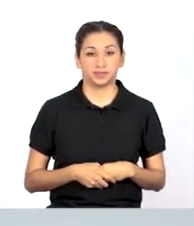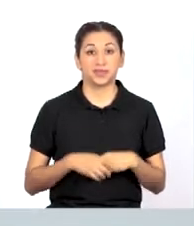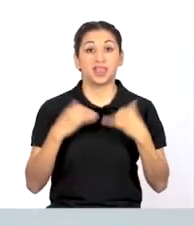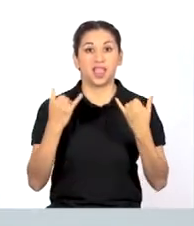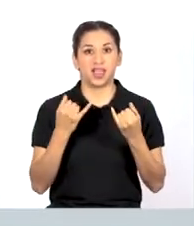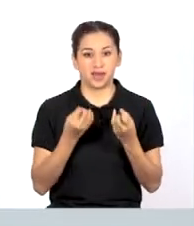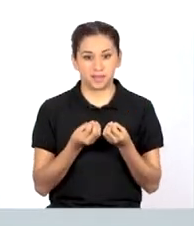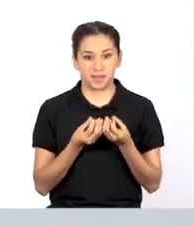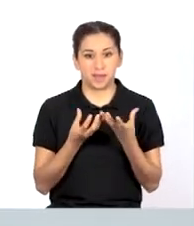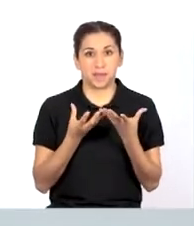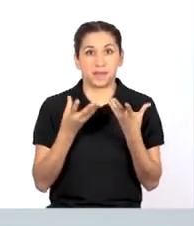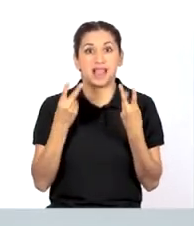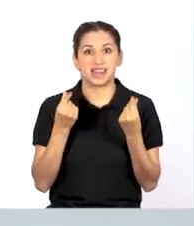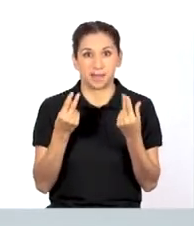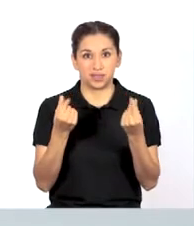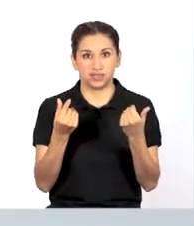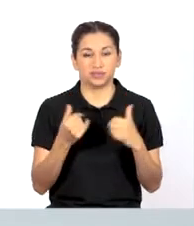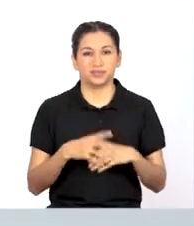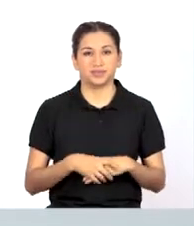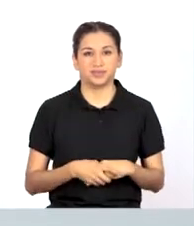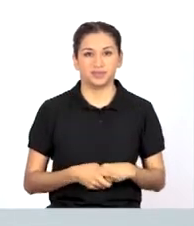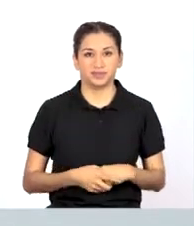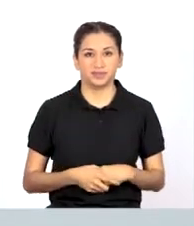Vamos aumentando la velocidad.